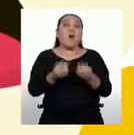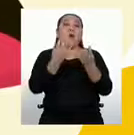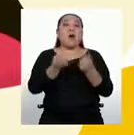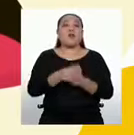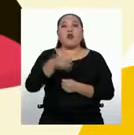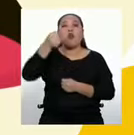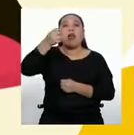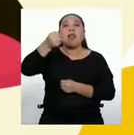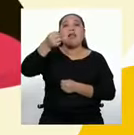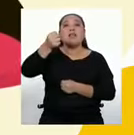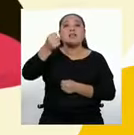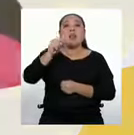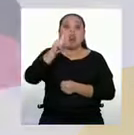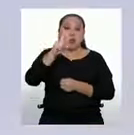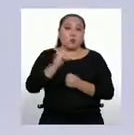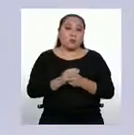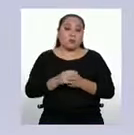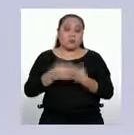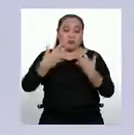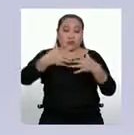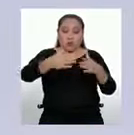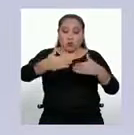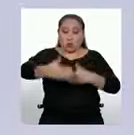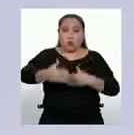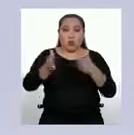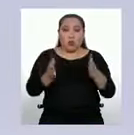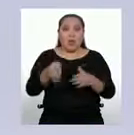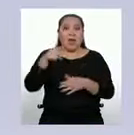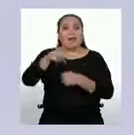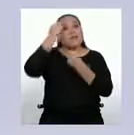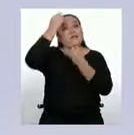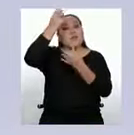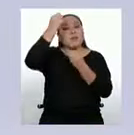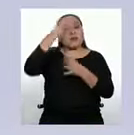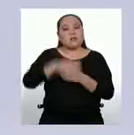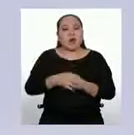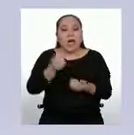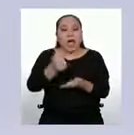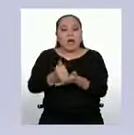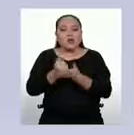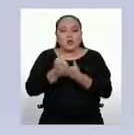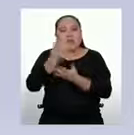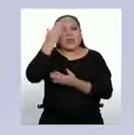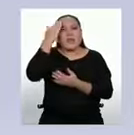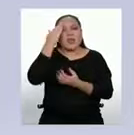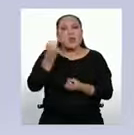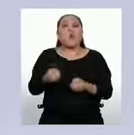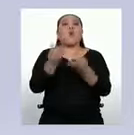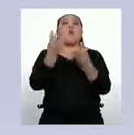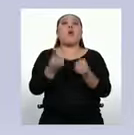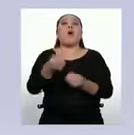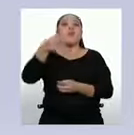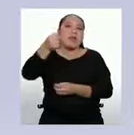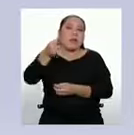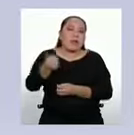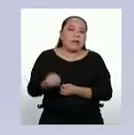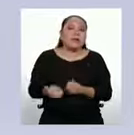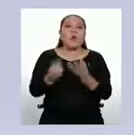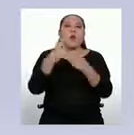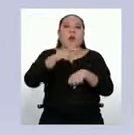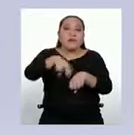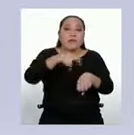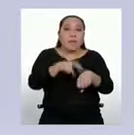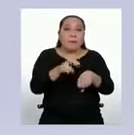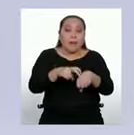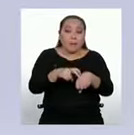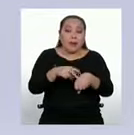de leche en un establo. Esta información permite estimar la producción habitual y así los agricultores pueden planificar la